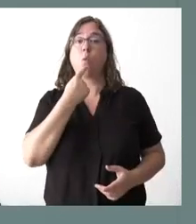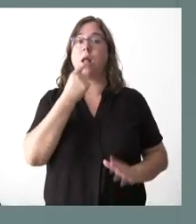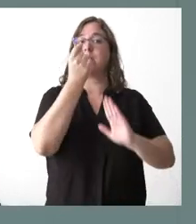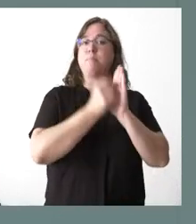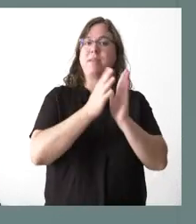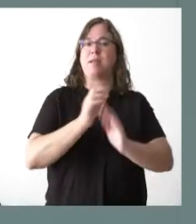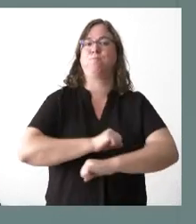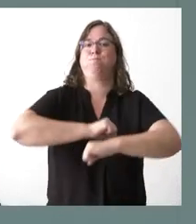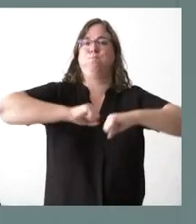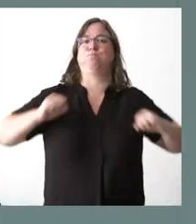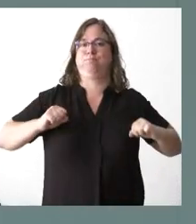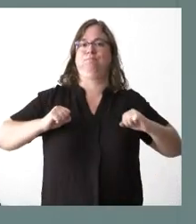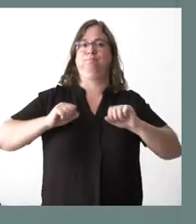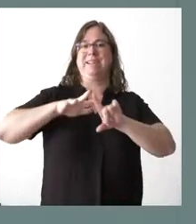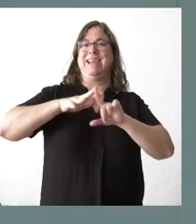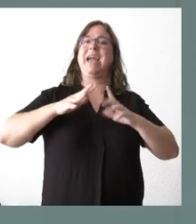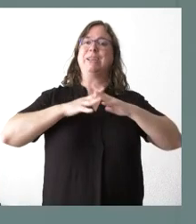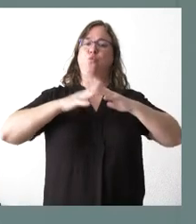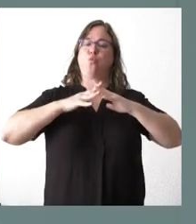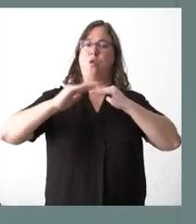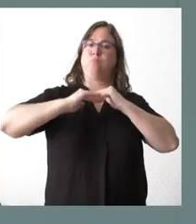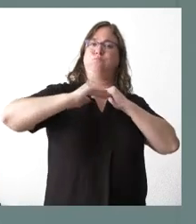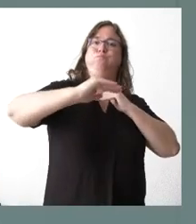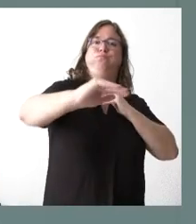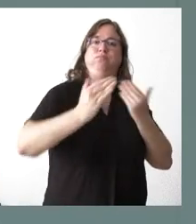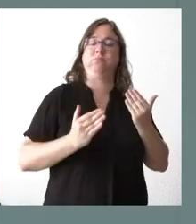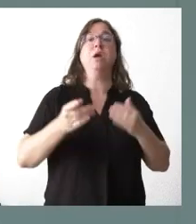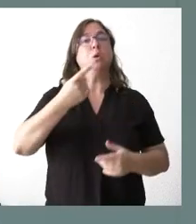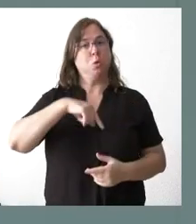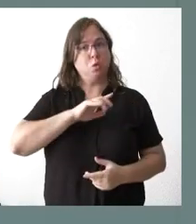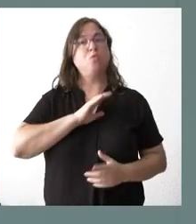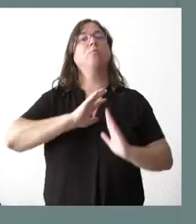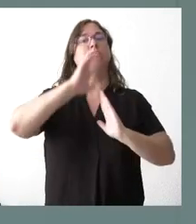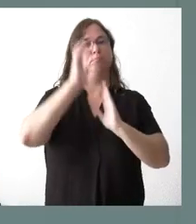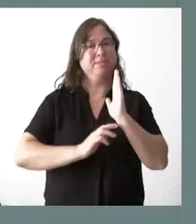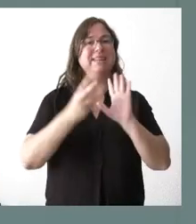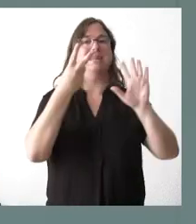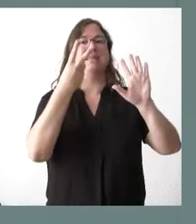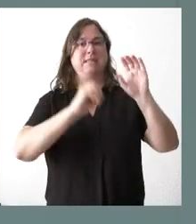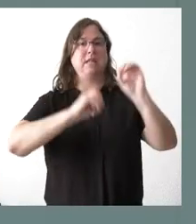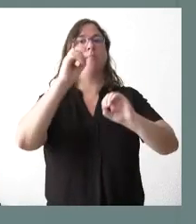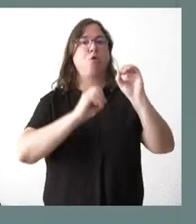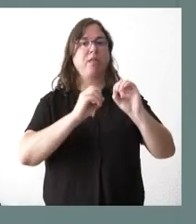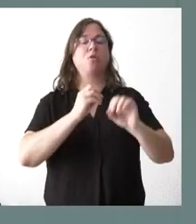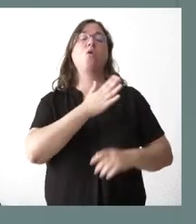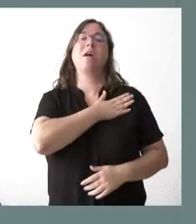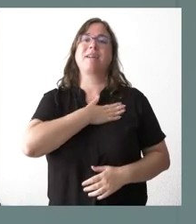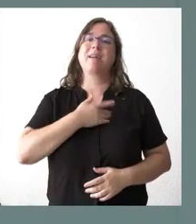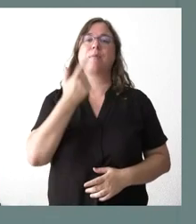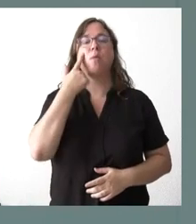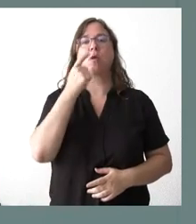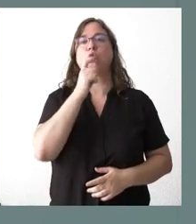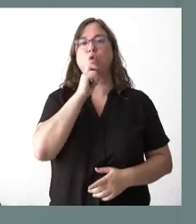cómo hacerlas con carácter estructural. Y, por tanto, más allá de que nosotros sí estamos aplicando ese 30%, estamos viendo la fórmula para